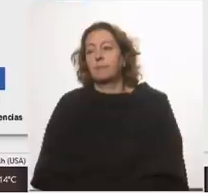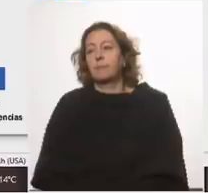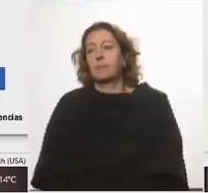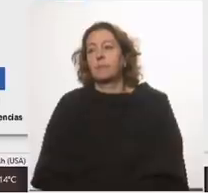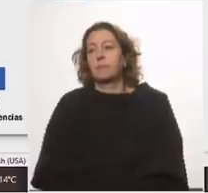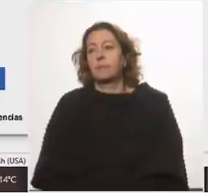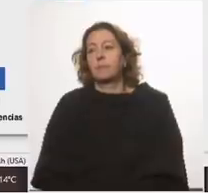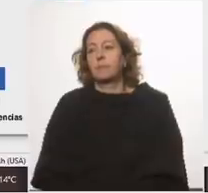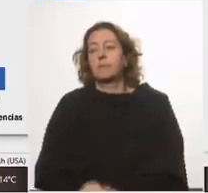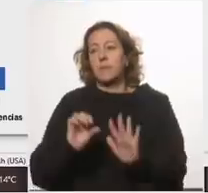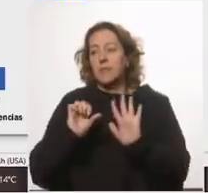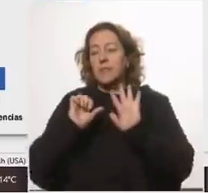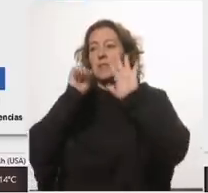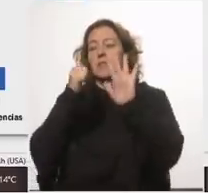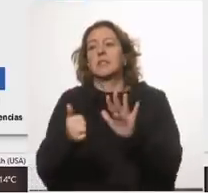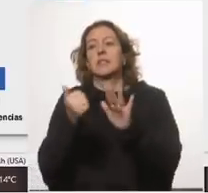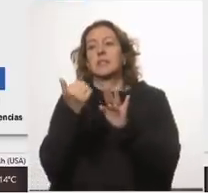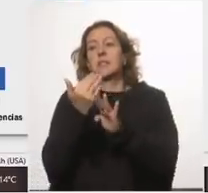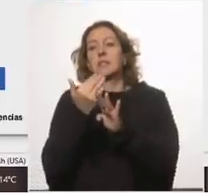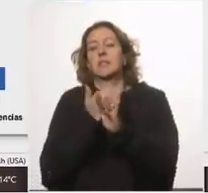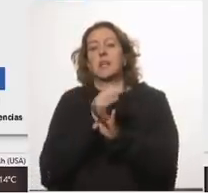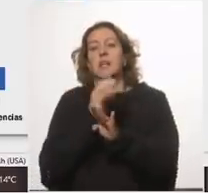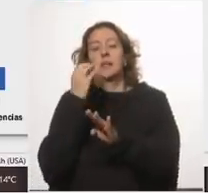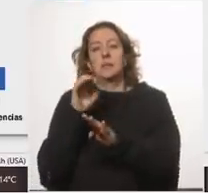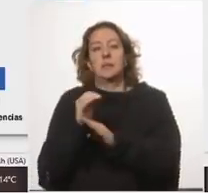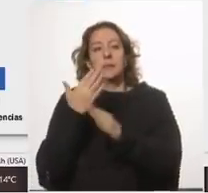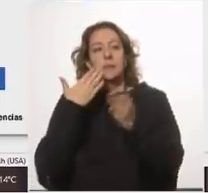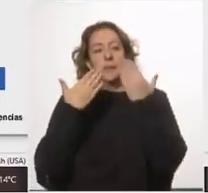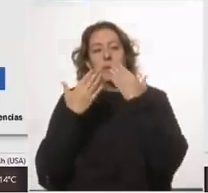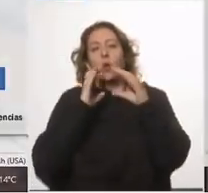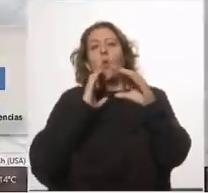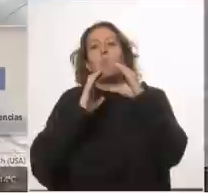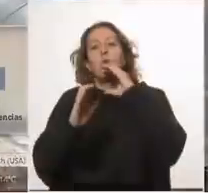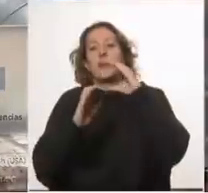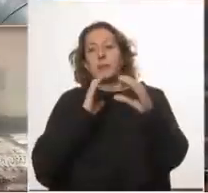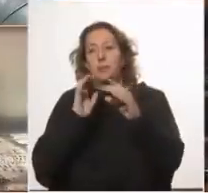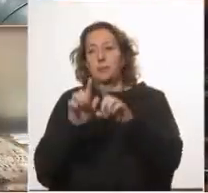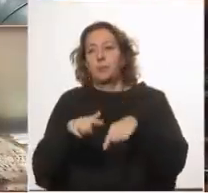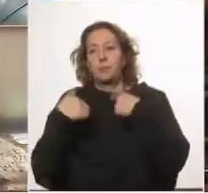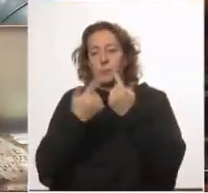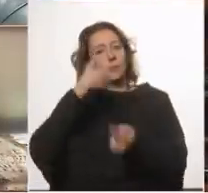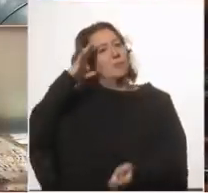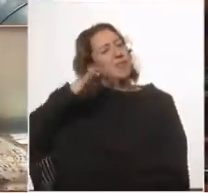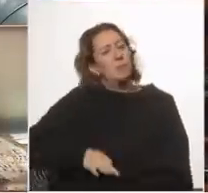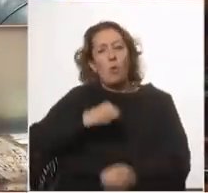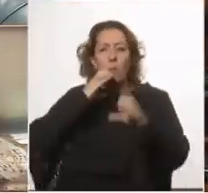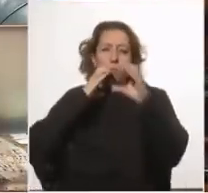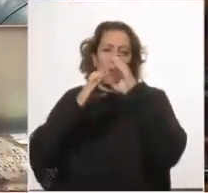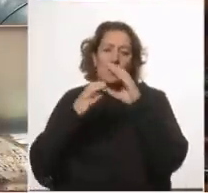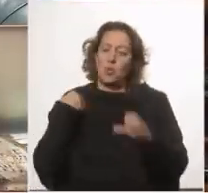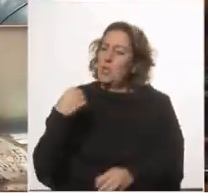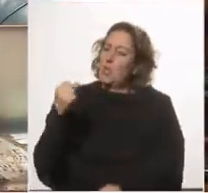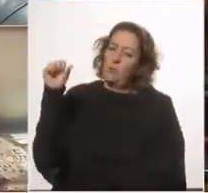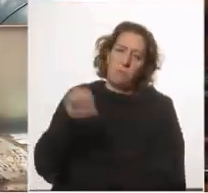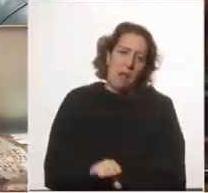el sexto y penúltimo capítulo es sobre la comunicación nosotros creemos que hubo una muy mala comunicación en salud